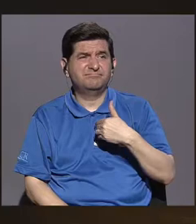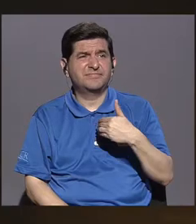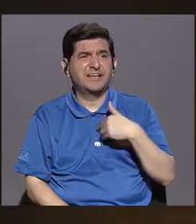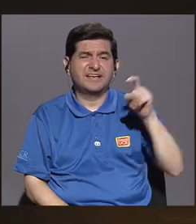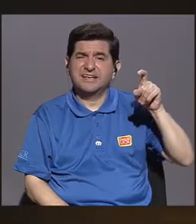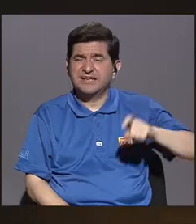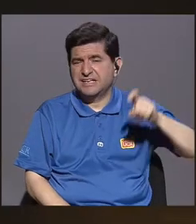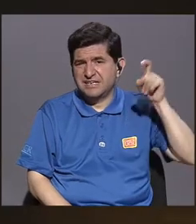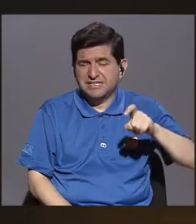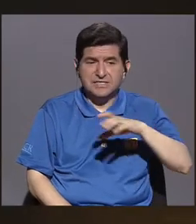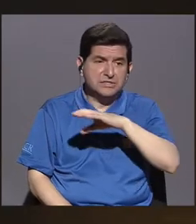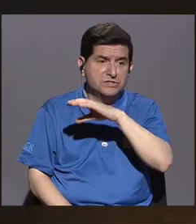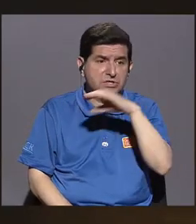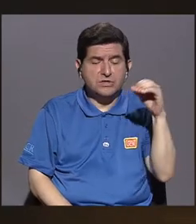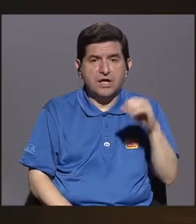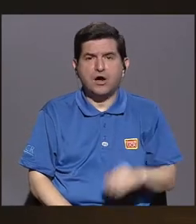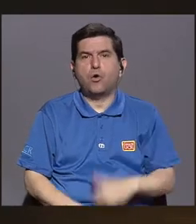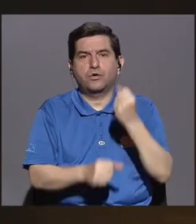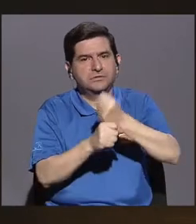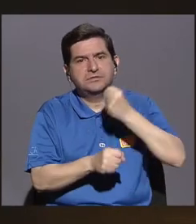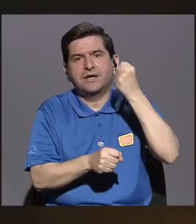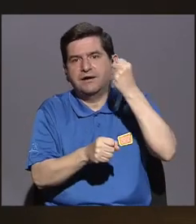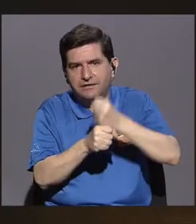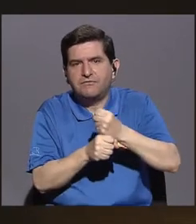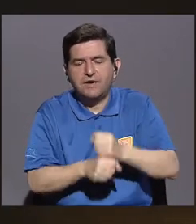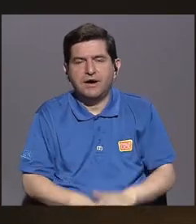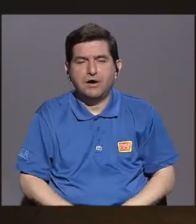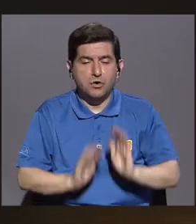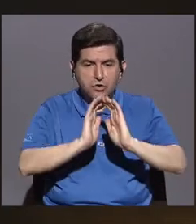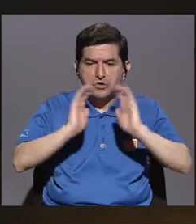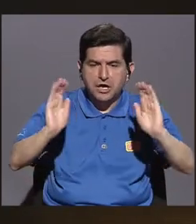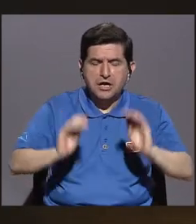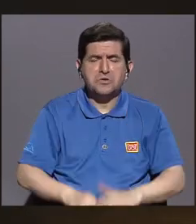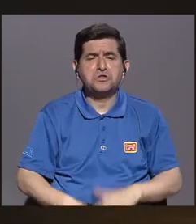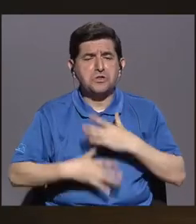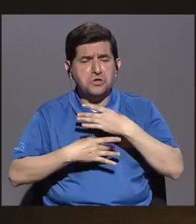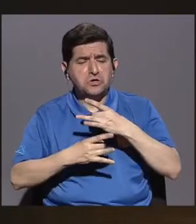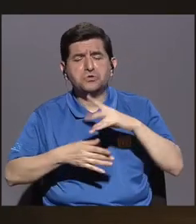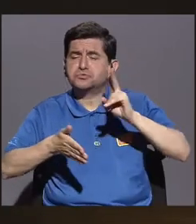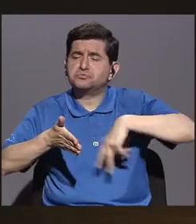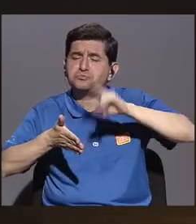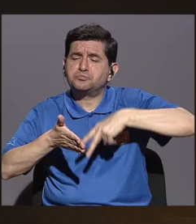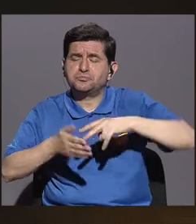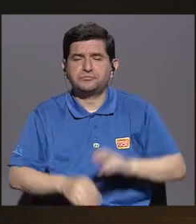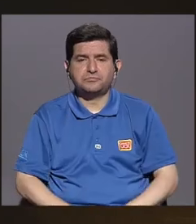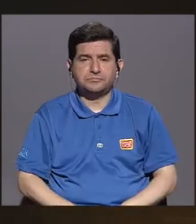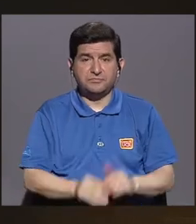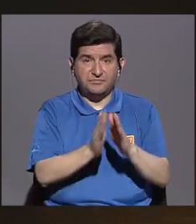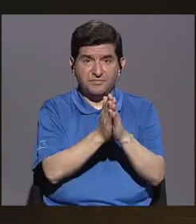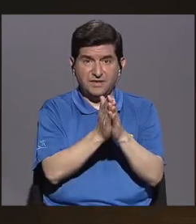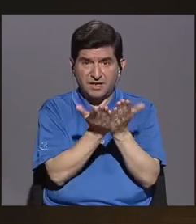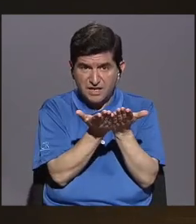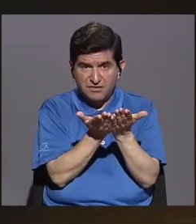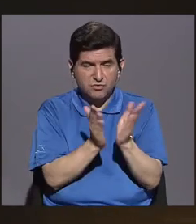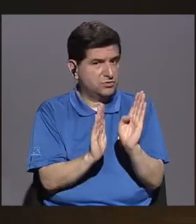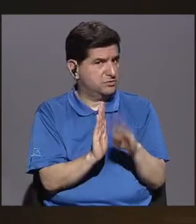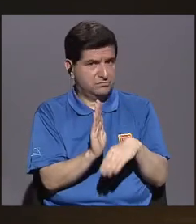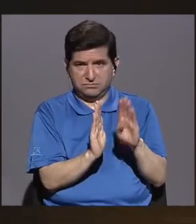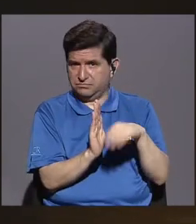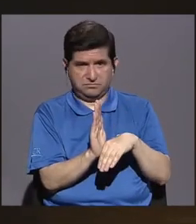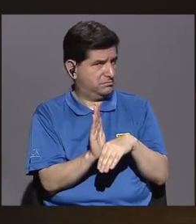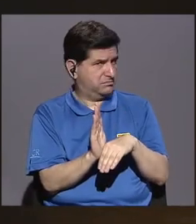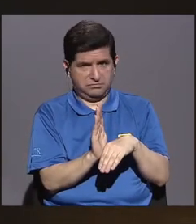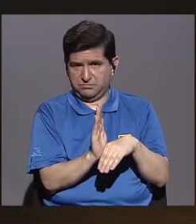la necesidad o la tarea de lograr que los niños se acerquen a la literatura. Los libros no son baratos,